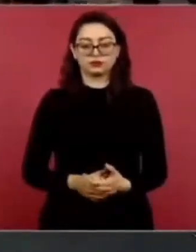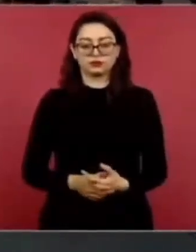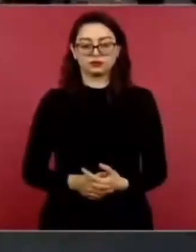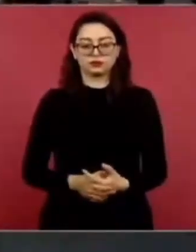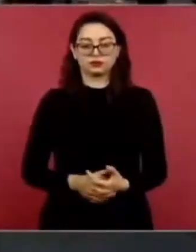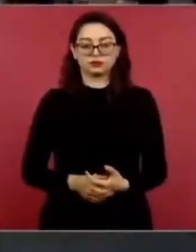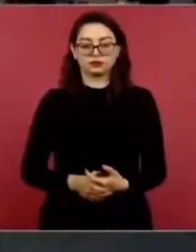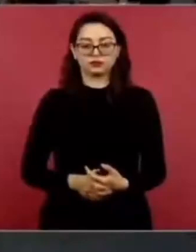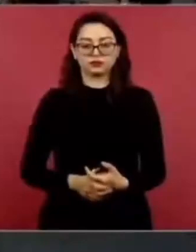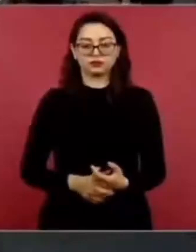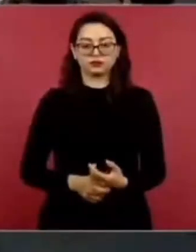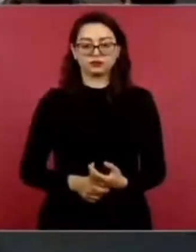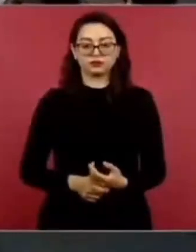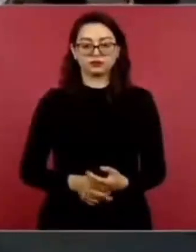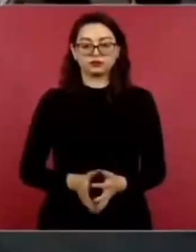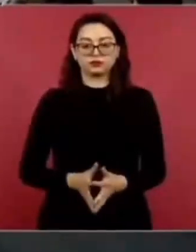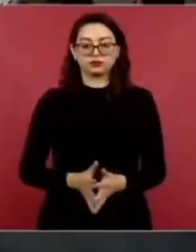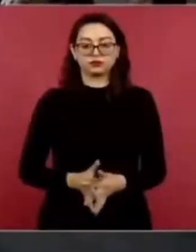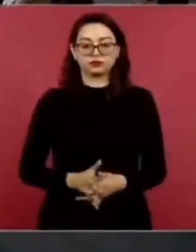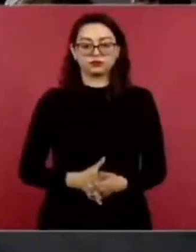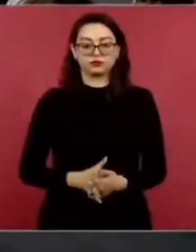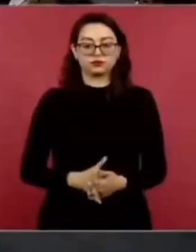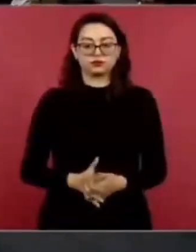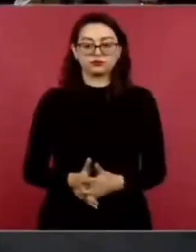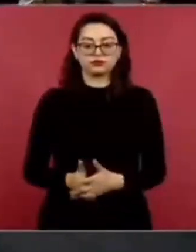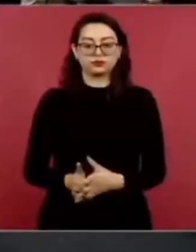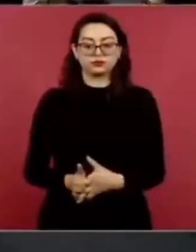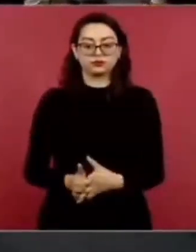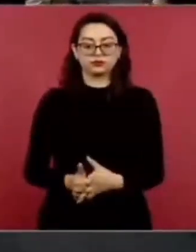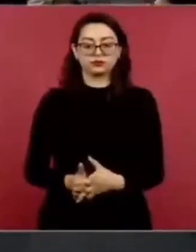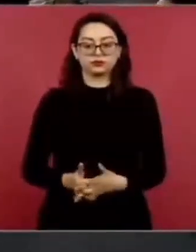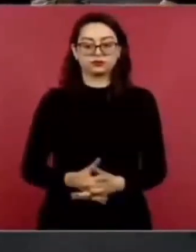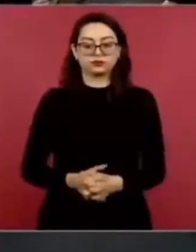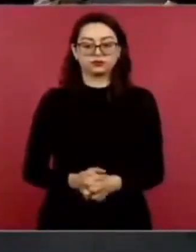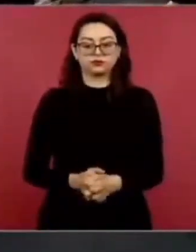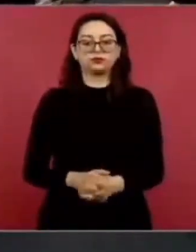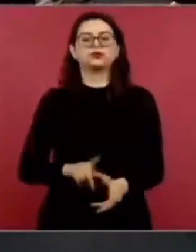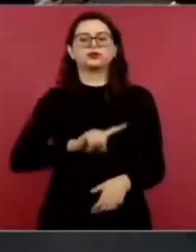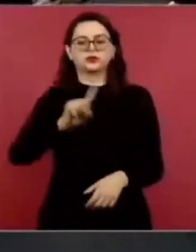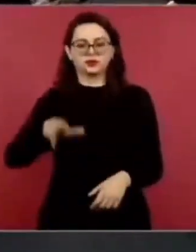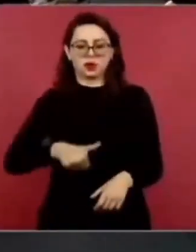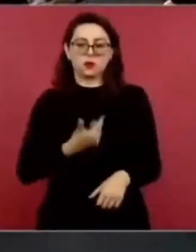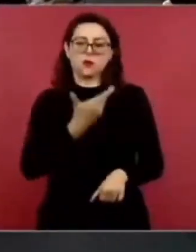A ver, Silvia. Y este, pedimos permiso ahí.